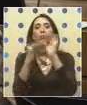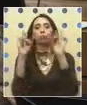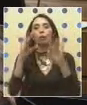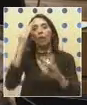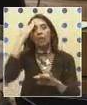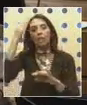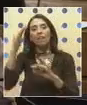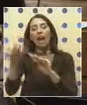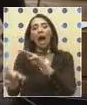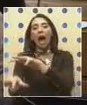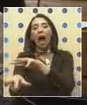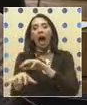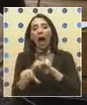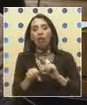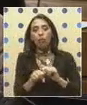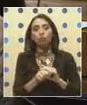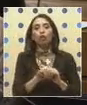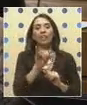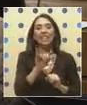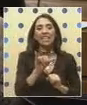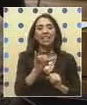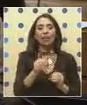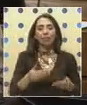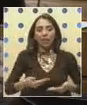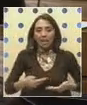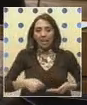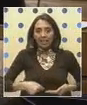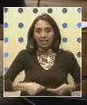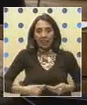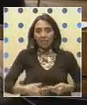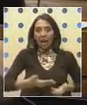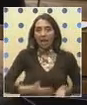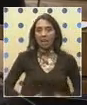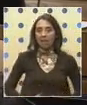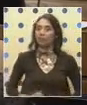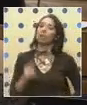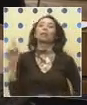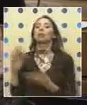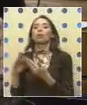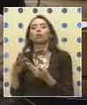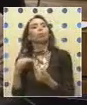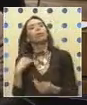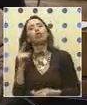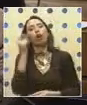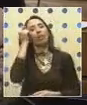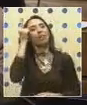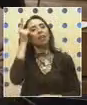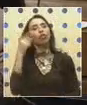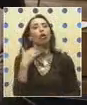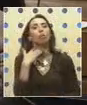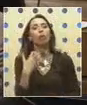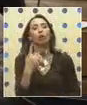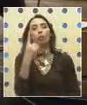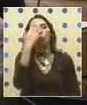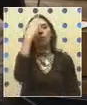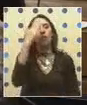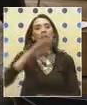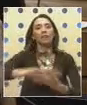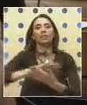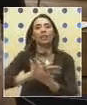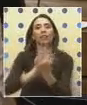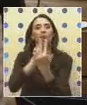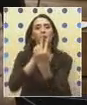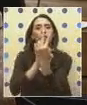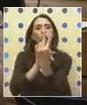de la adopción y del que está por nacer. Discúlpeme, señor Presidente, yo no logro entender por qué en un día se van a celebrar